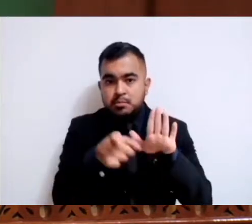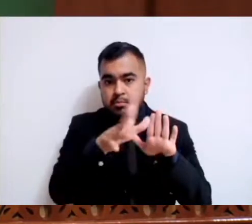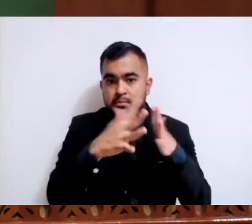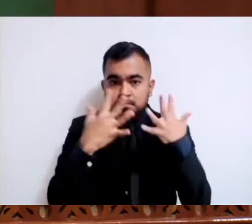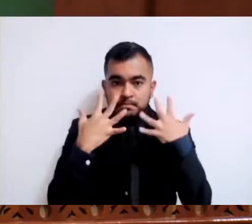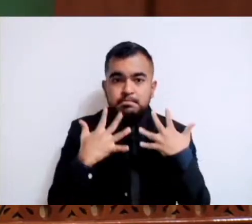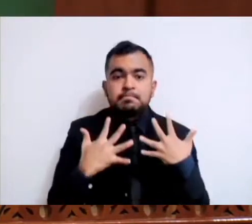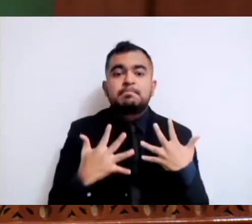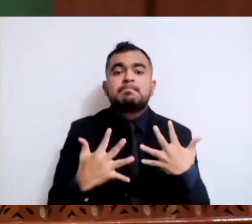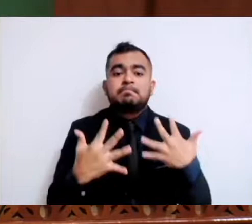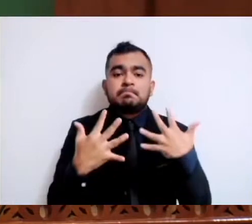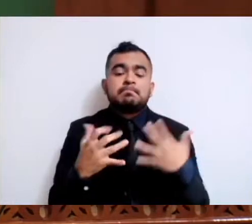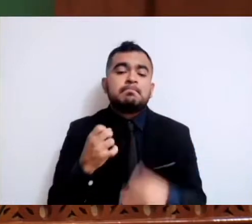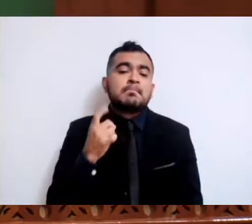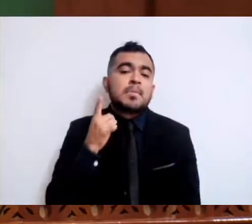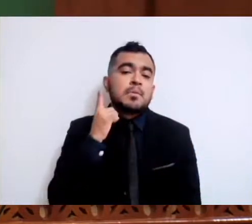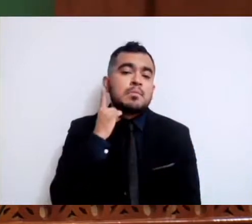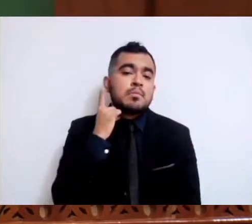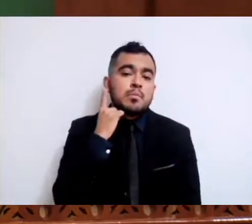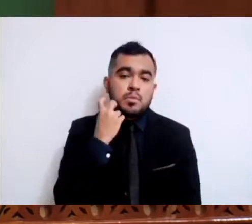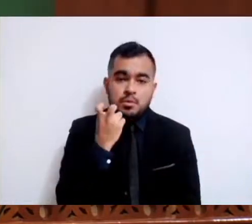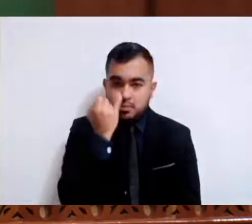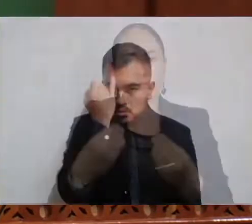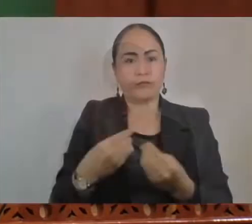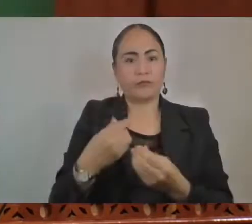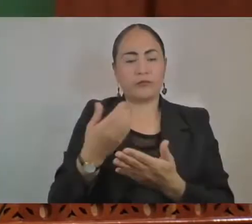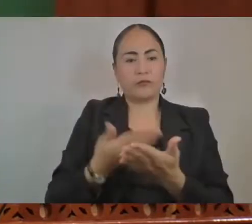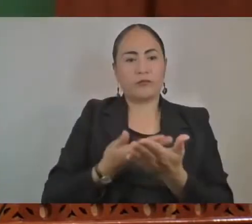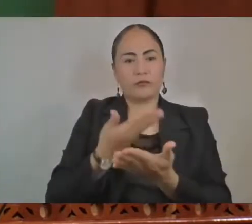legislatura la presente iniciativa.